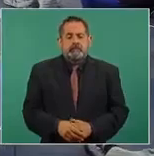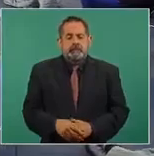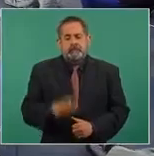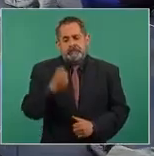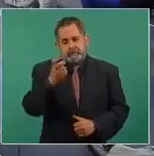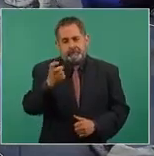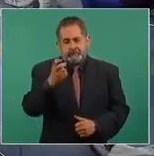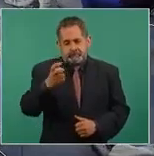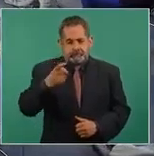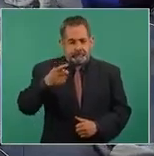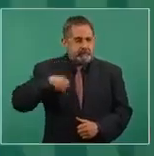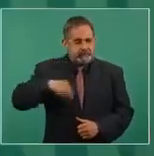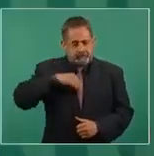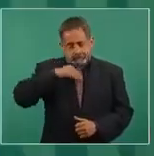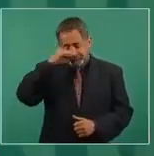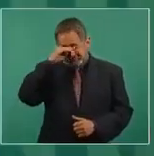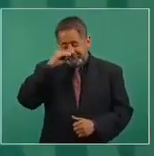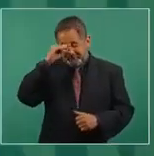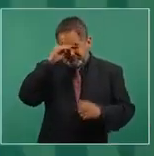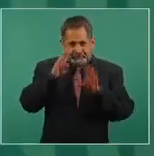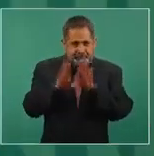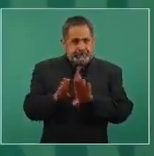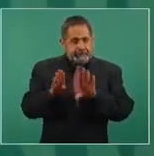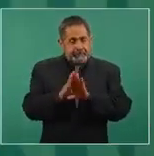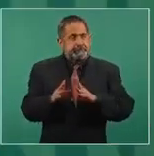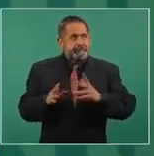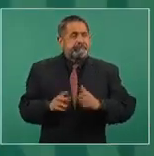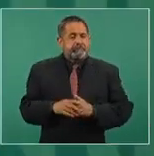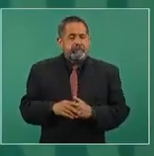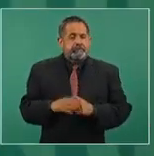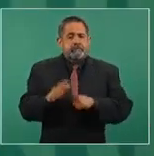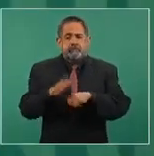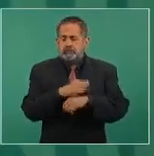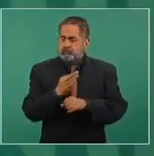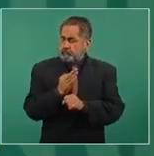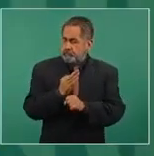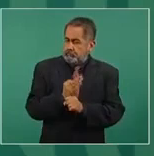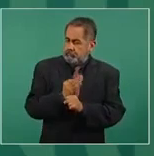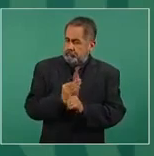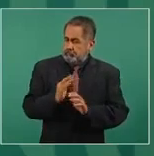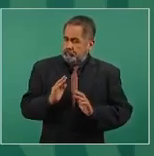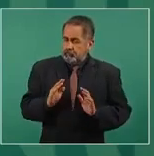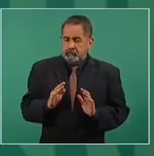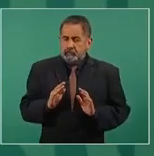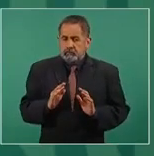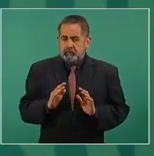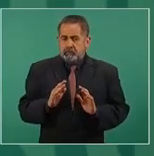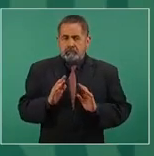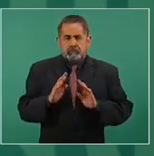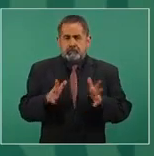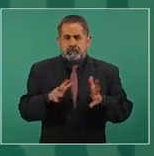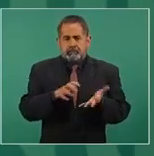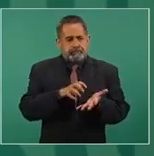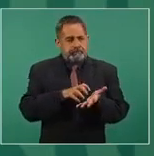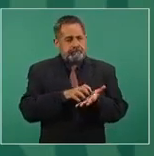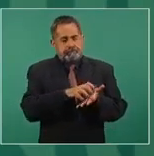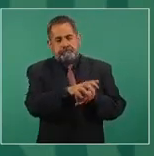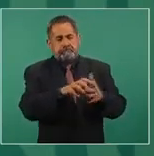Estamos analizando, estamos viendo, por lo pronto tenemos una población